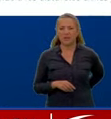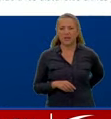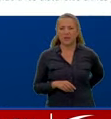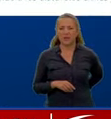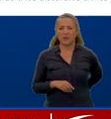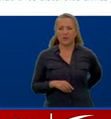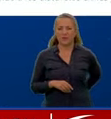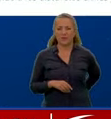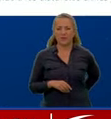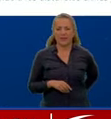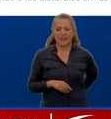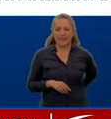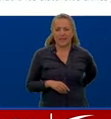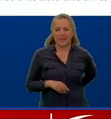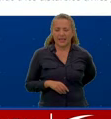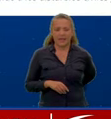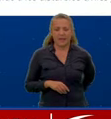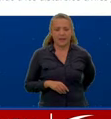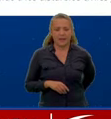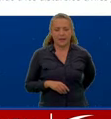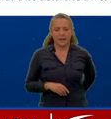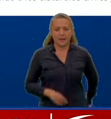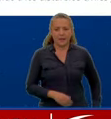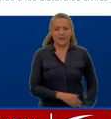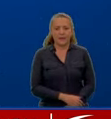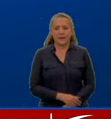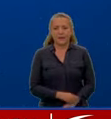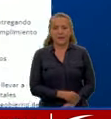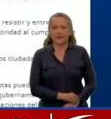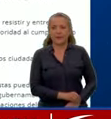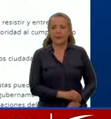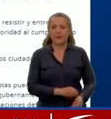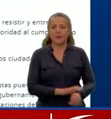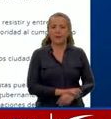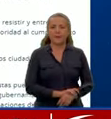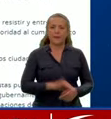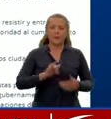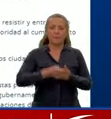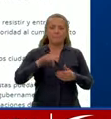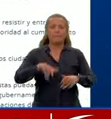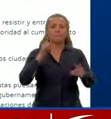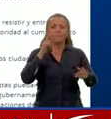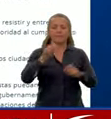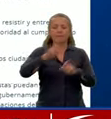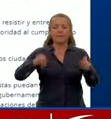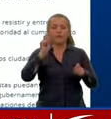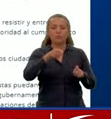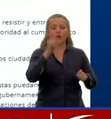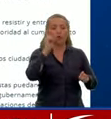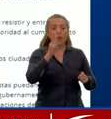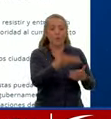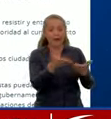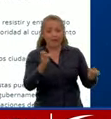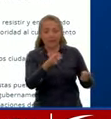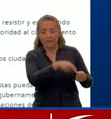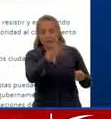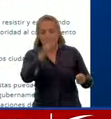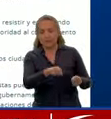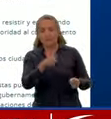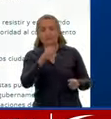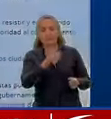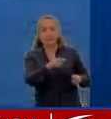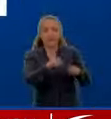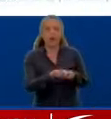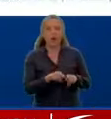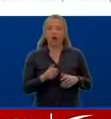ciudadanos estadounidenses deben priorizar la seguridad personal absteniéndose de resistir entregando rápidamente sus